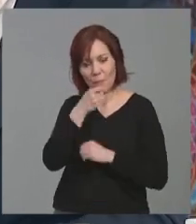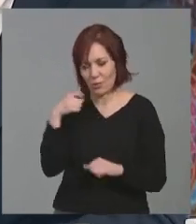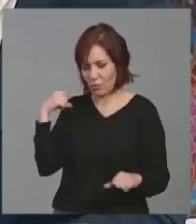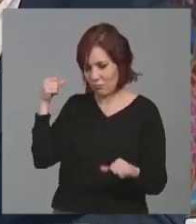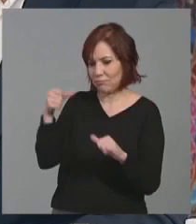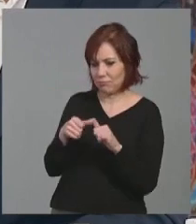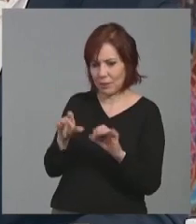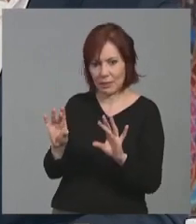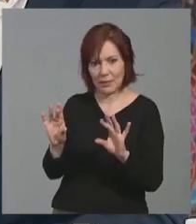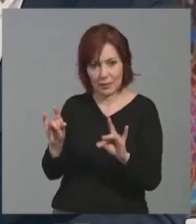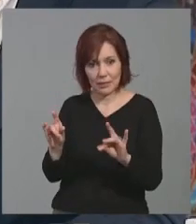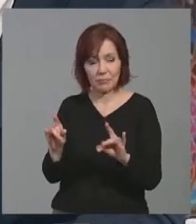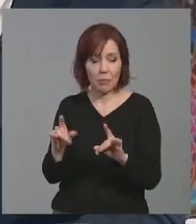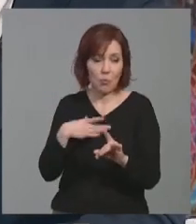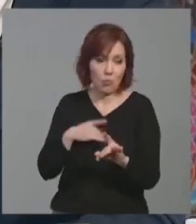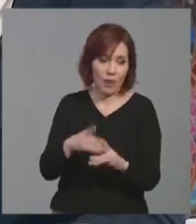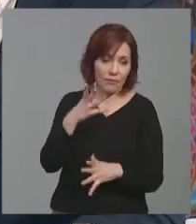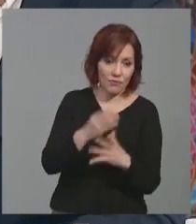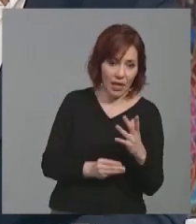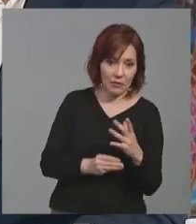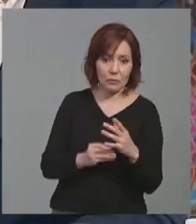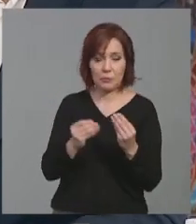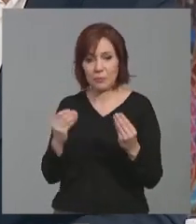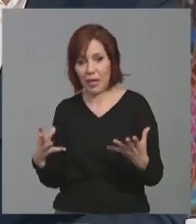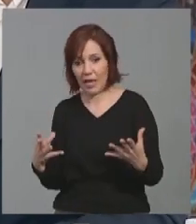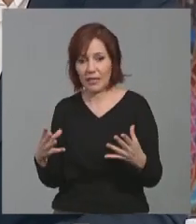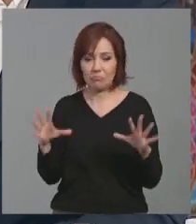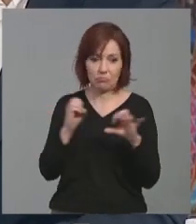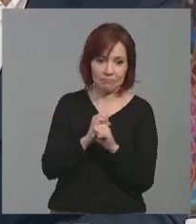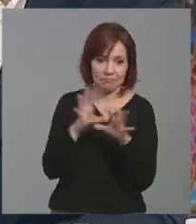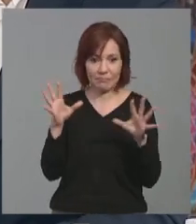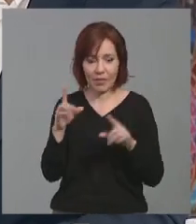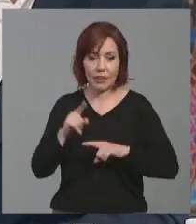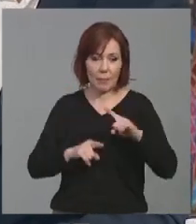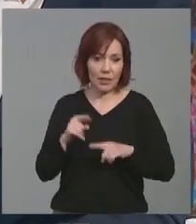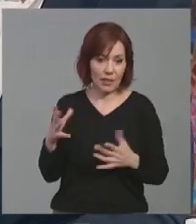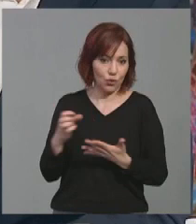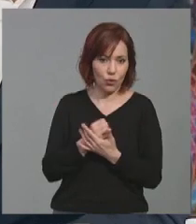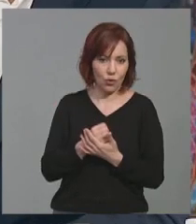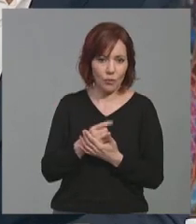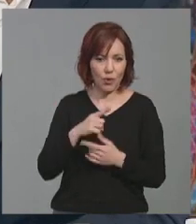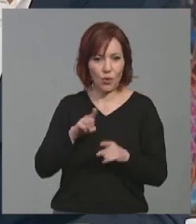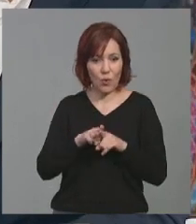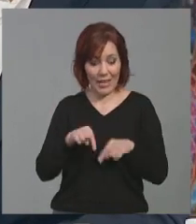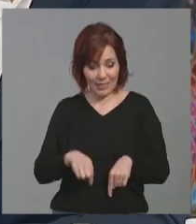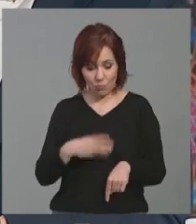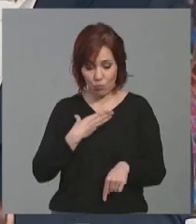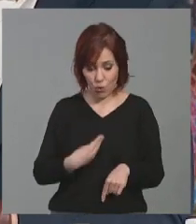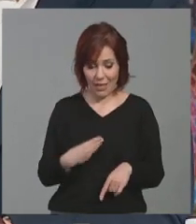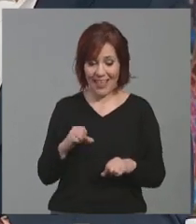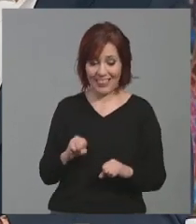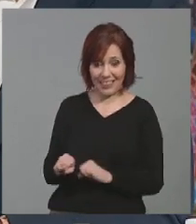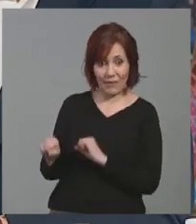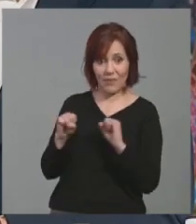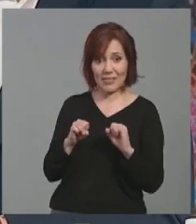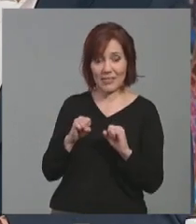lógicamente, con sus claros y sus oscuros, como todo en la vida, pero no se puede defender en un territorio como el nuestro lo